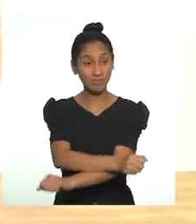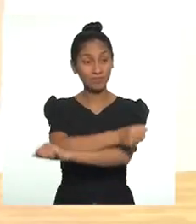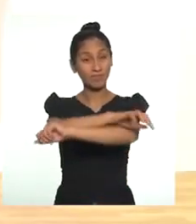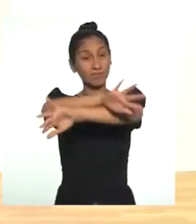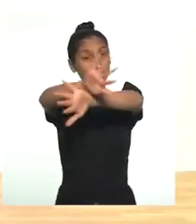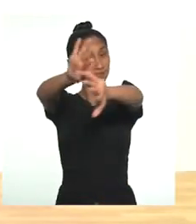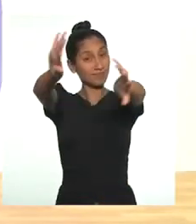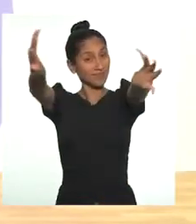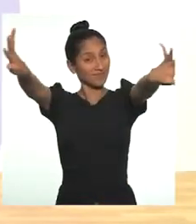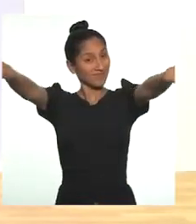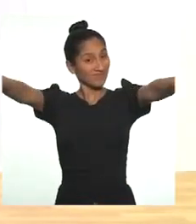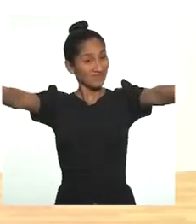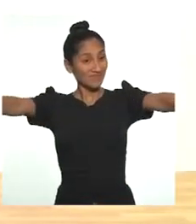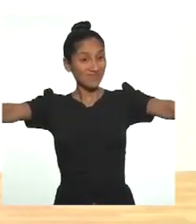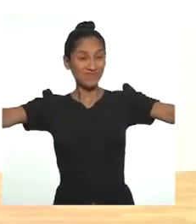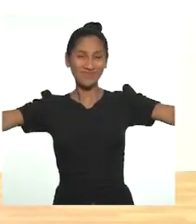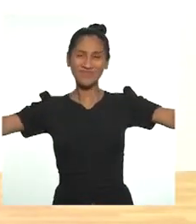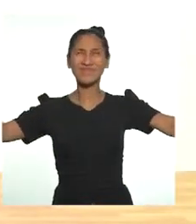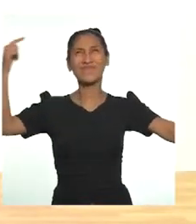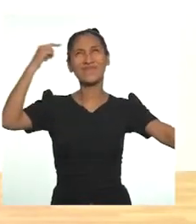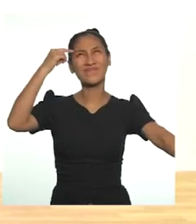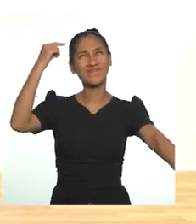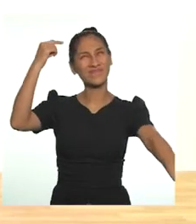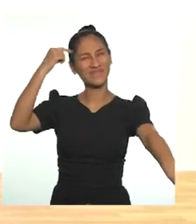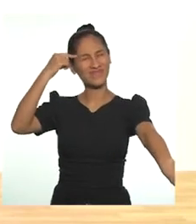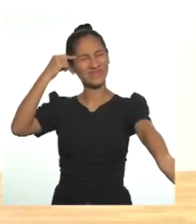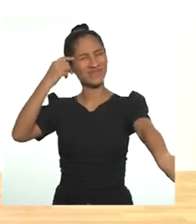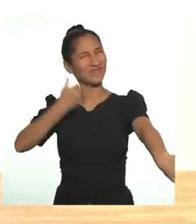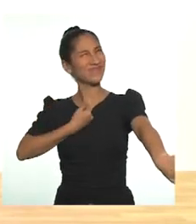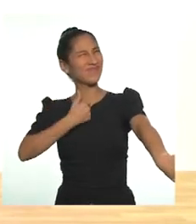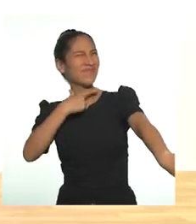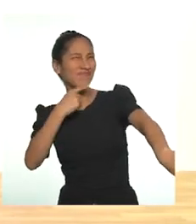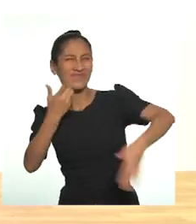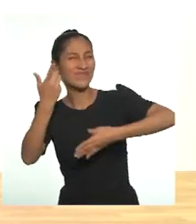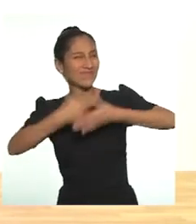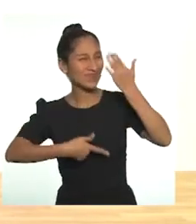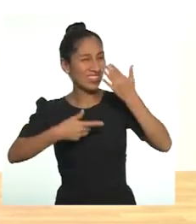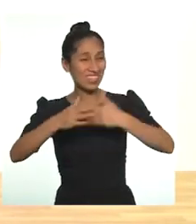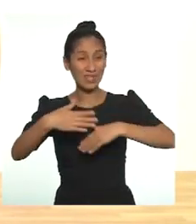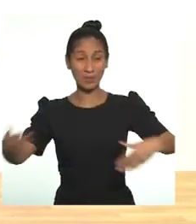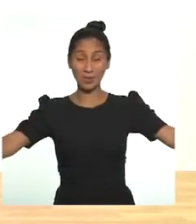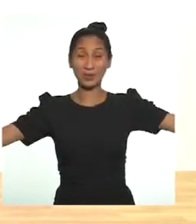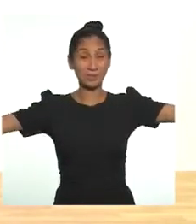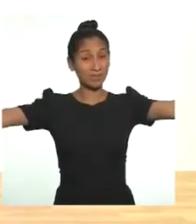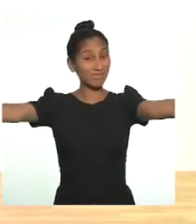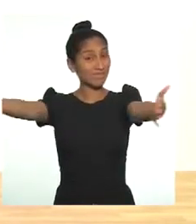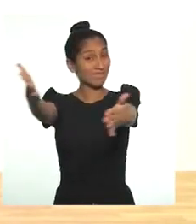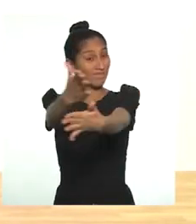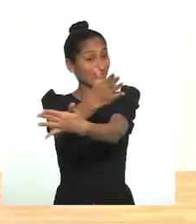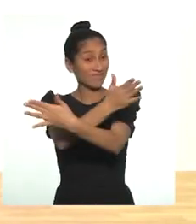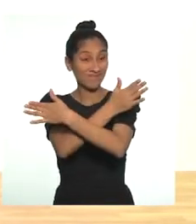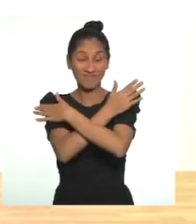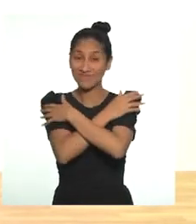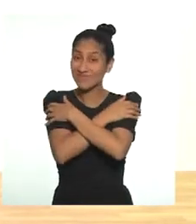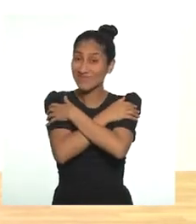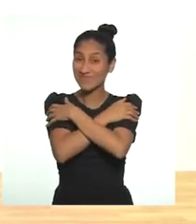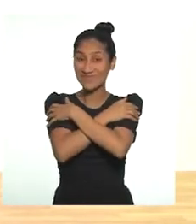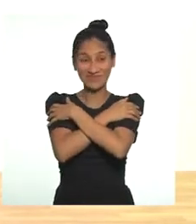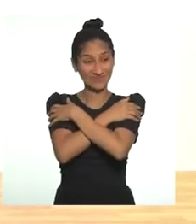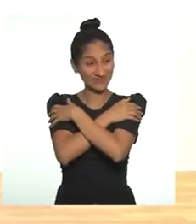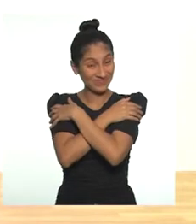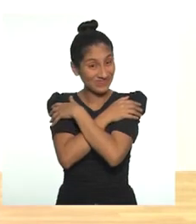pensando en lo que me guste de mí misma y voy a abrazarme y exhalar.